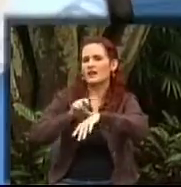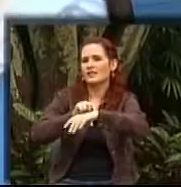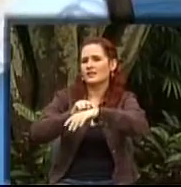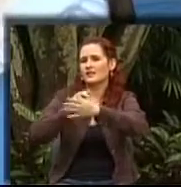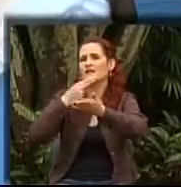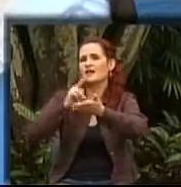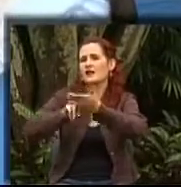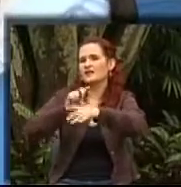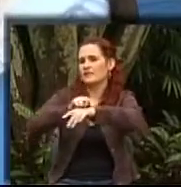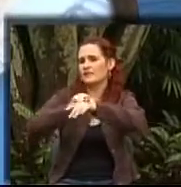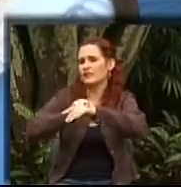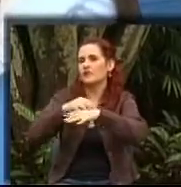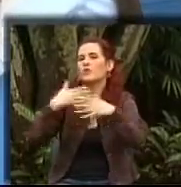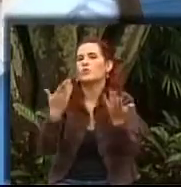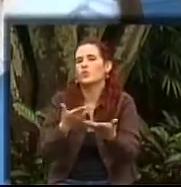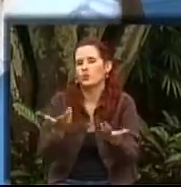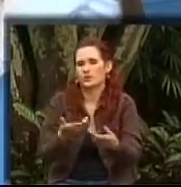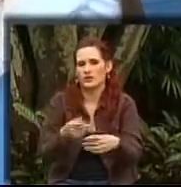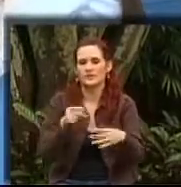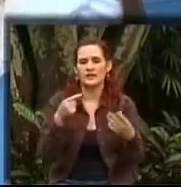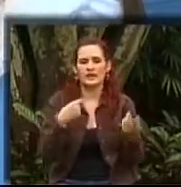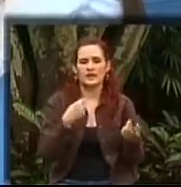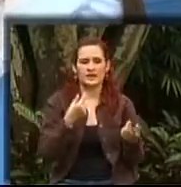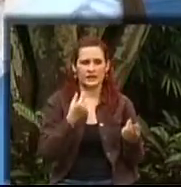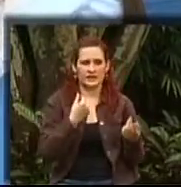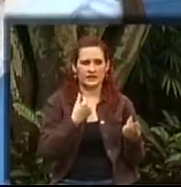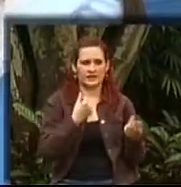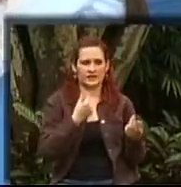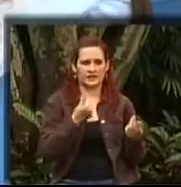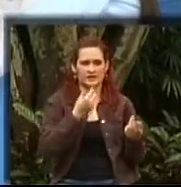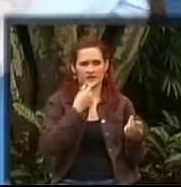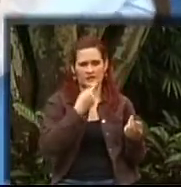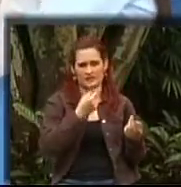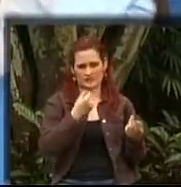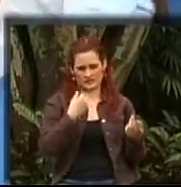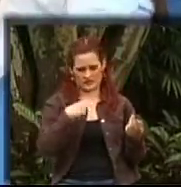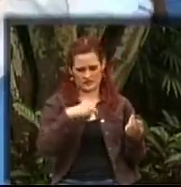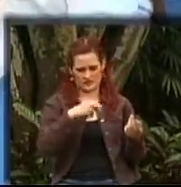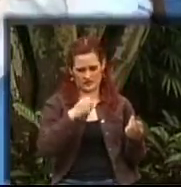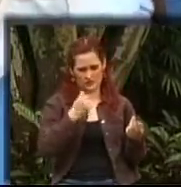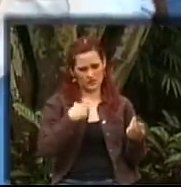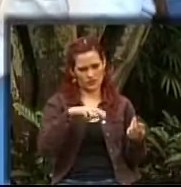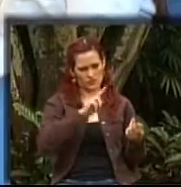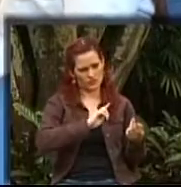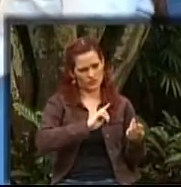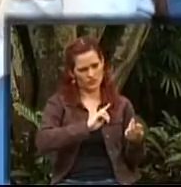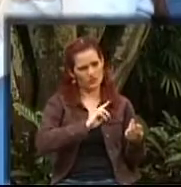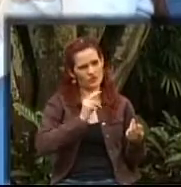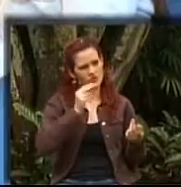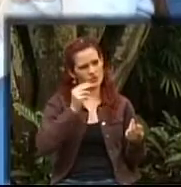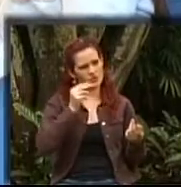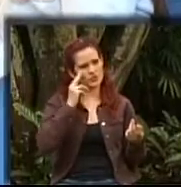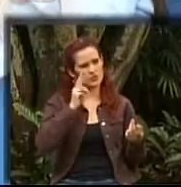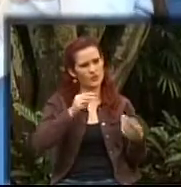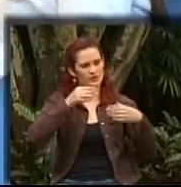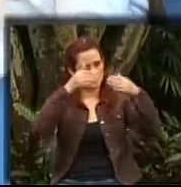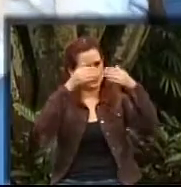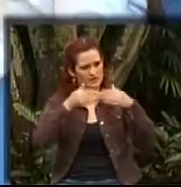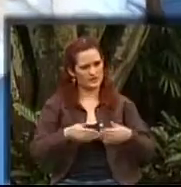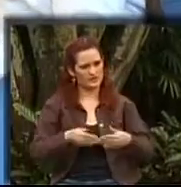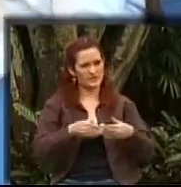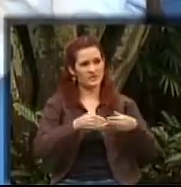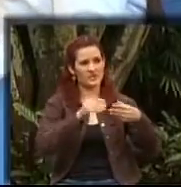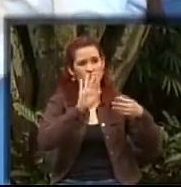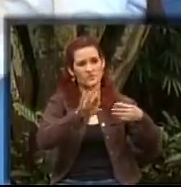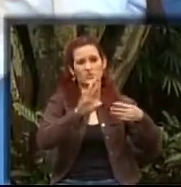Como nuestra población, generalmente, yo soy una defensora de que la discapacidad no tiene niveles